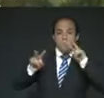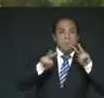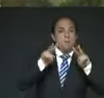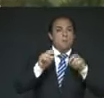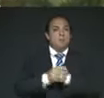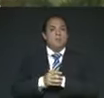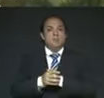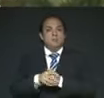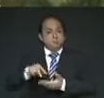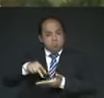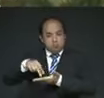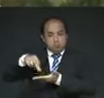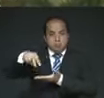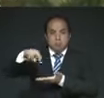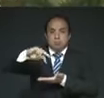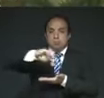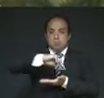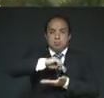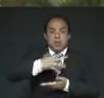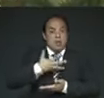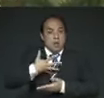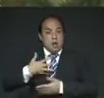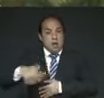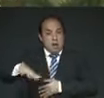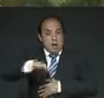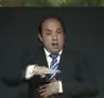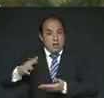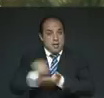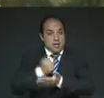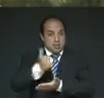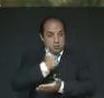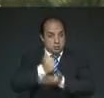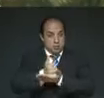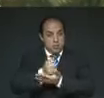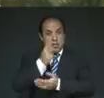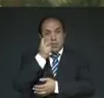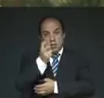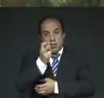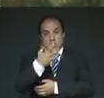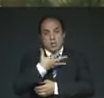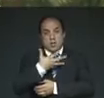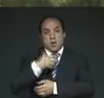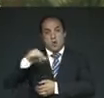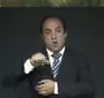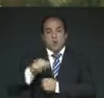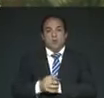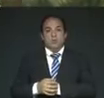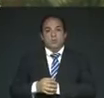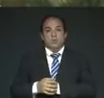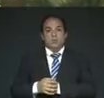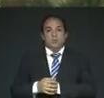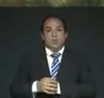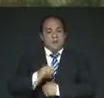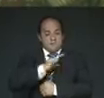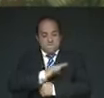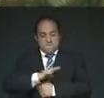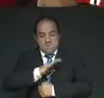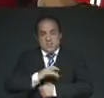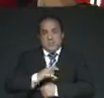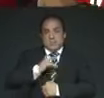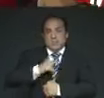verla, recorrerla. Es un espacio ganado para la ciudad y por eso creo que es una gran ocasión para estar acá. Muchísimas gracias.